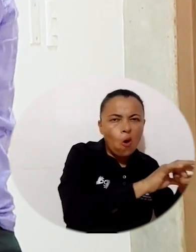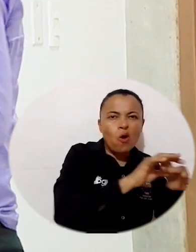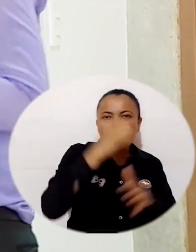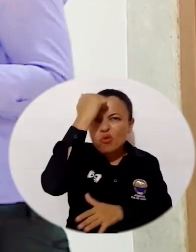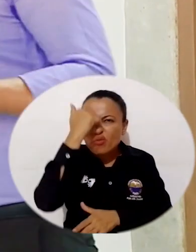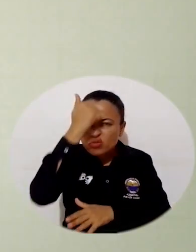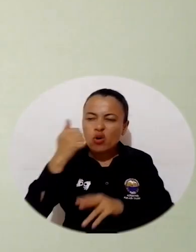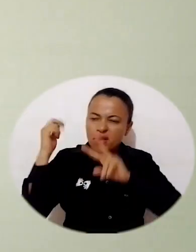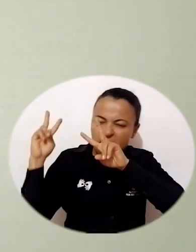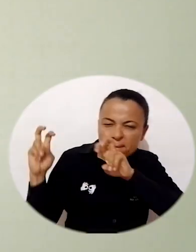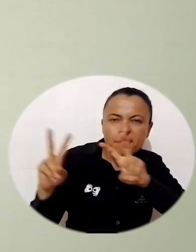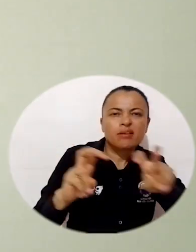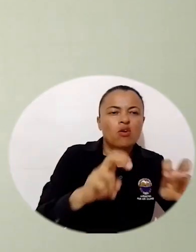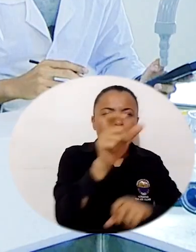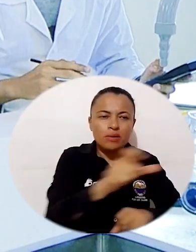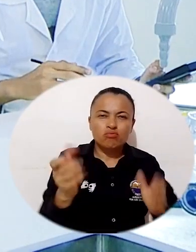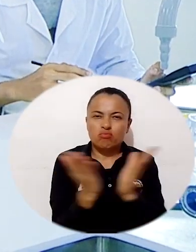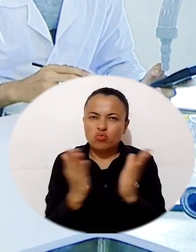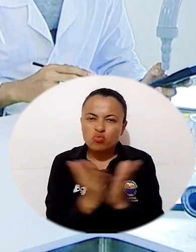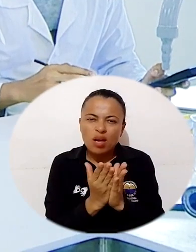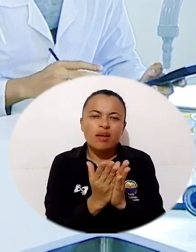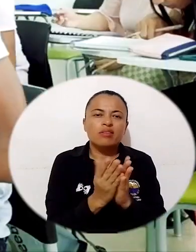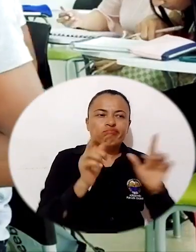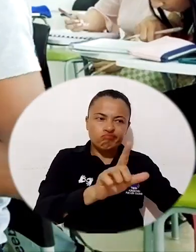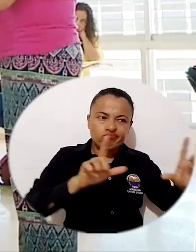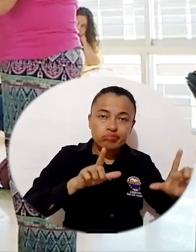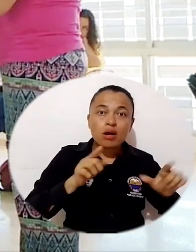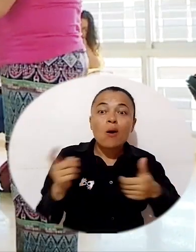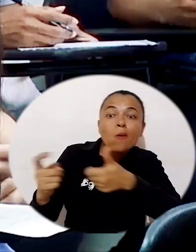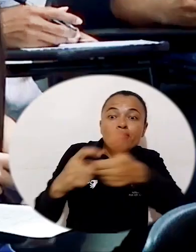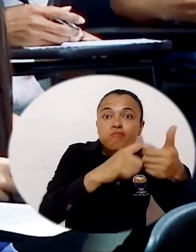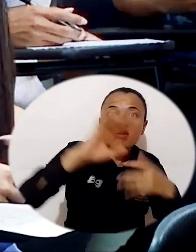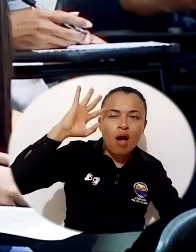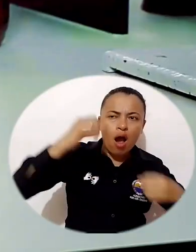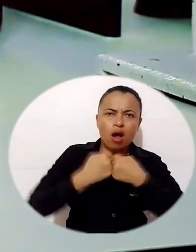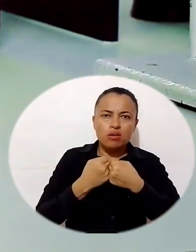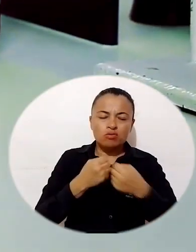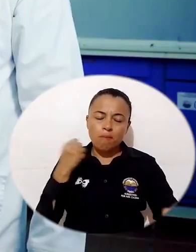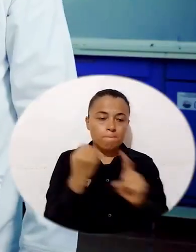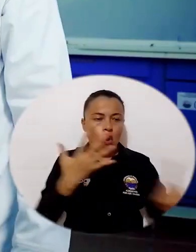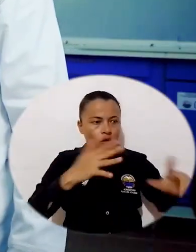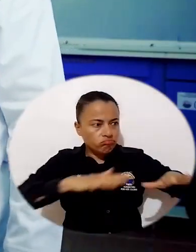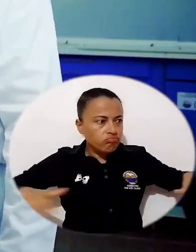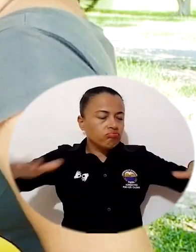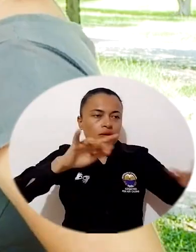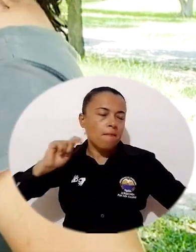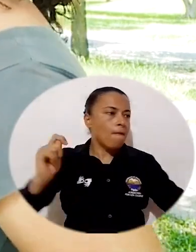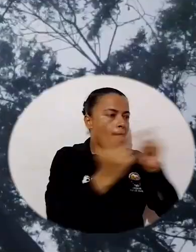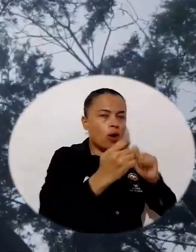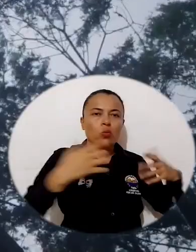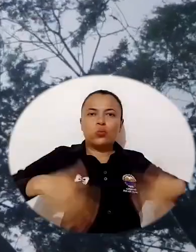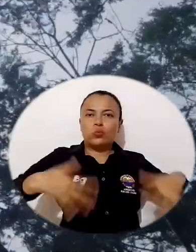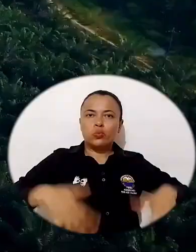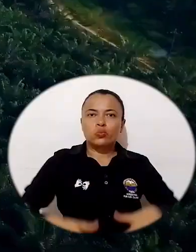Somos una red de docentes, investigadores, estudiantes, graduados y aliados que impactan positivamente la